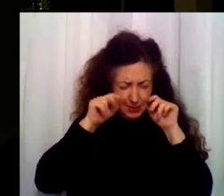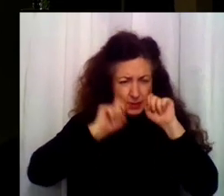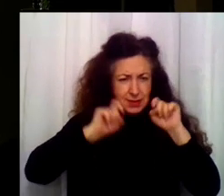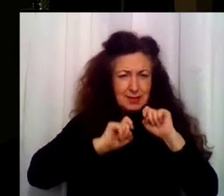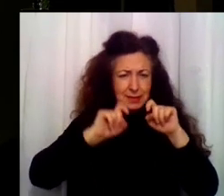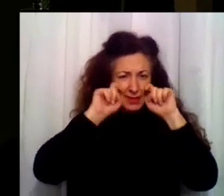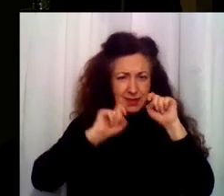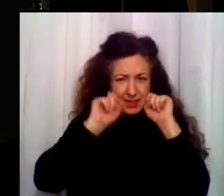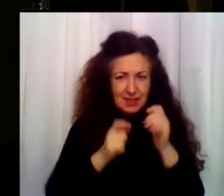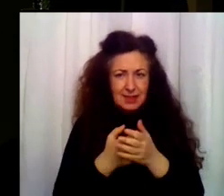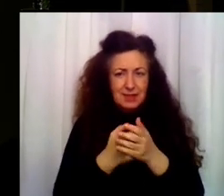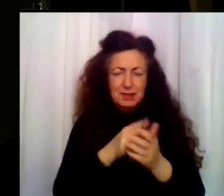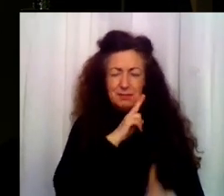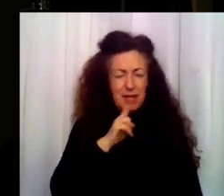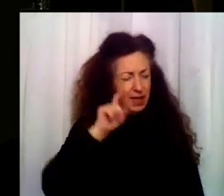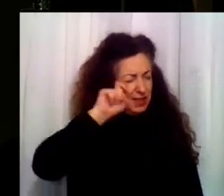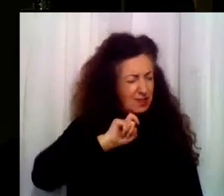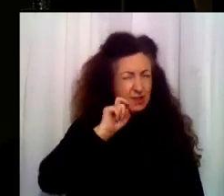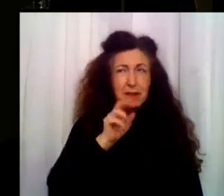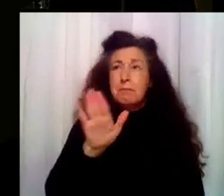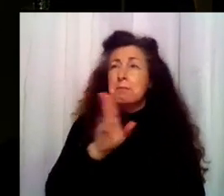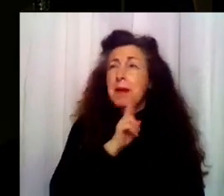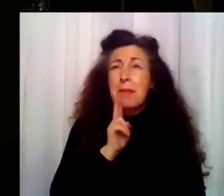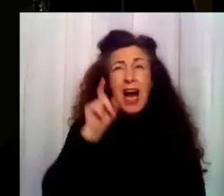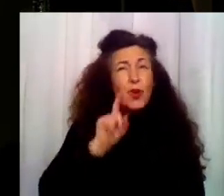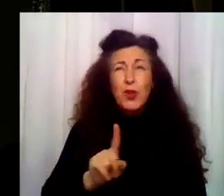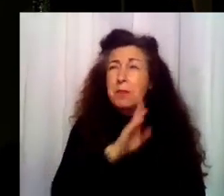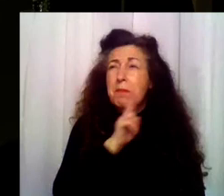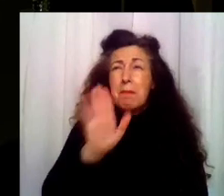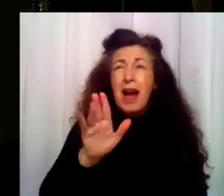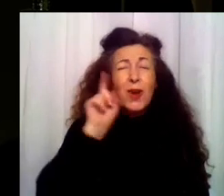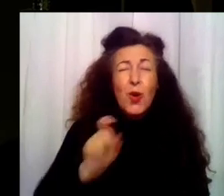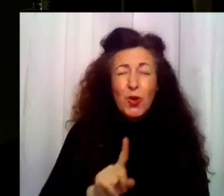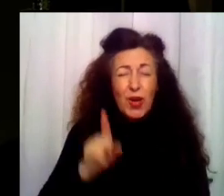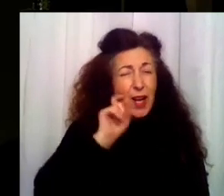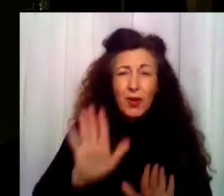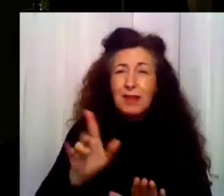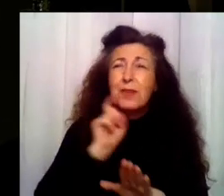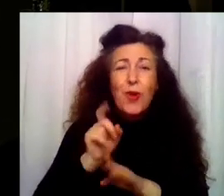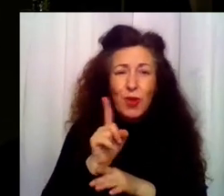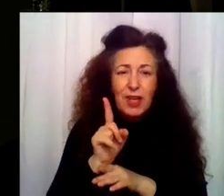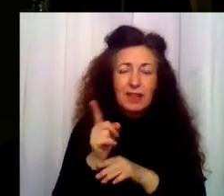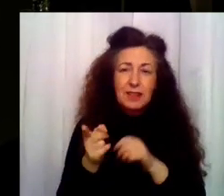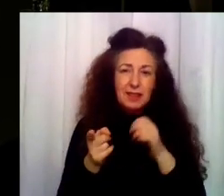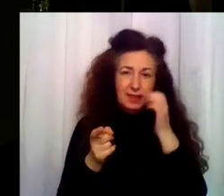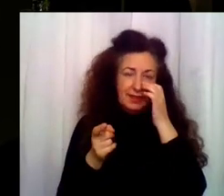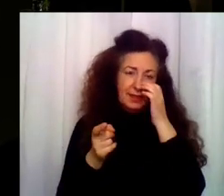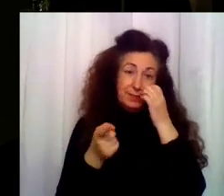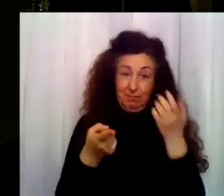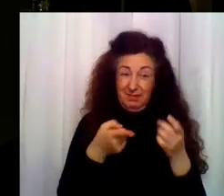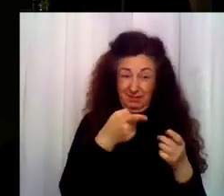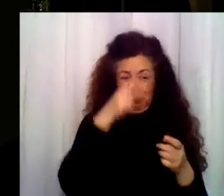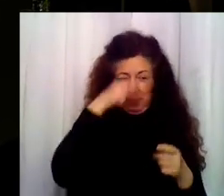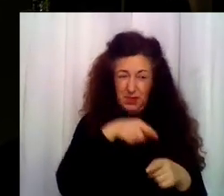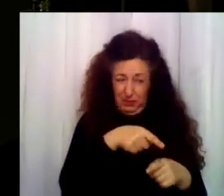Mamá... No, mamá, mamá, no llores, por favor. Lo siento. Natalia, venga. Mamá, perdón. Mira, ya has hecho llorar a tu madre.